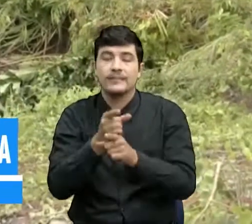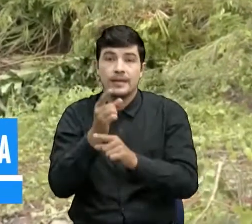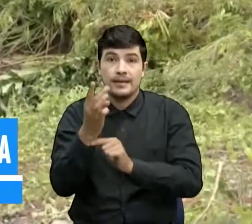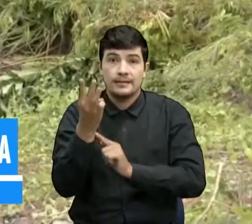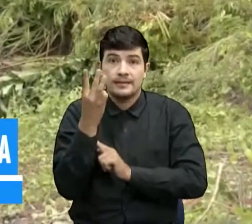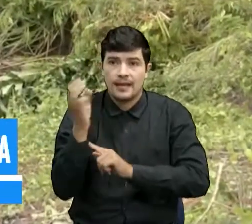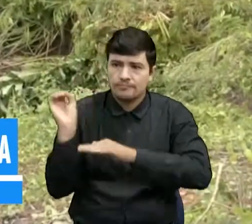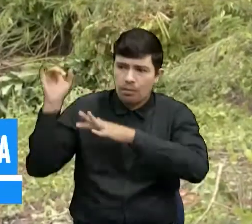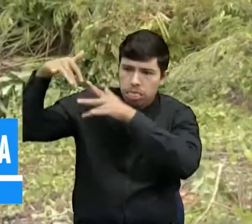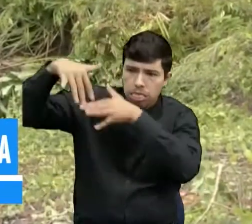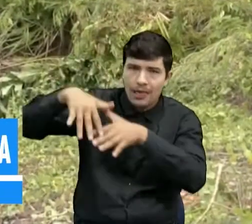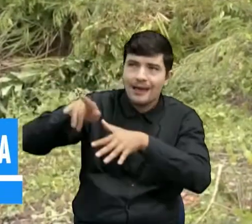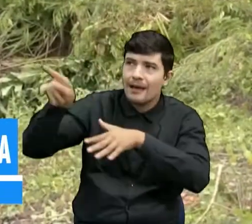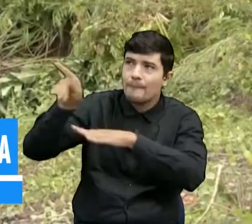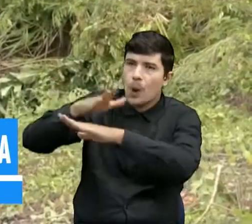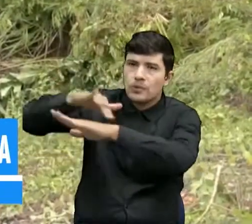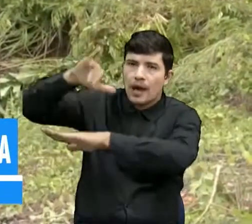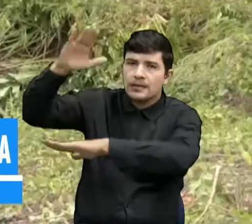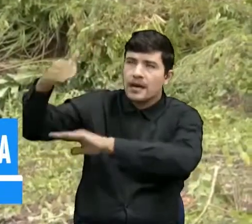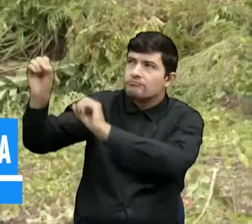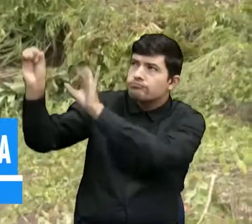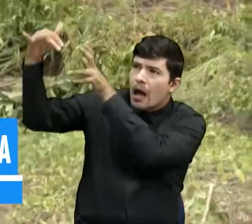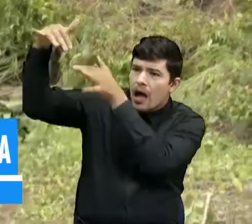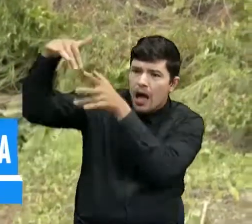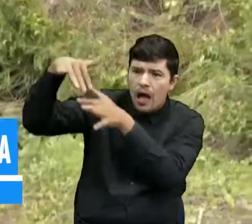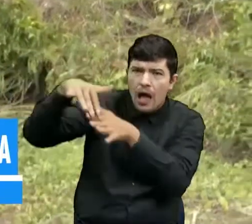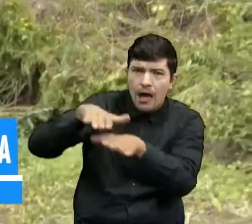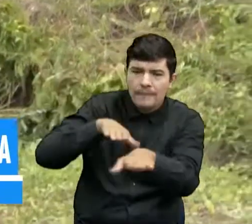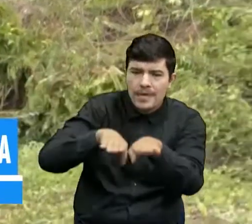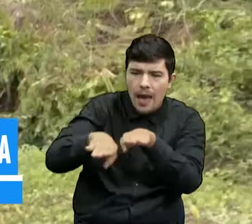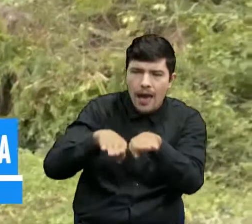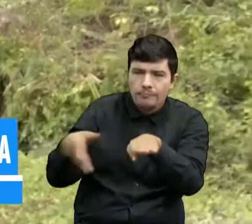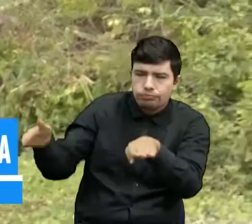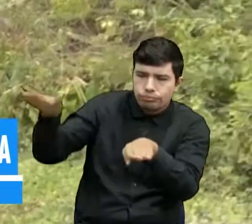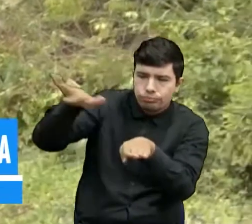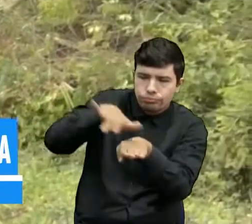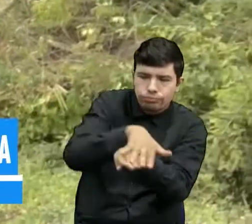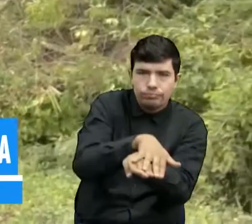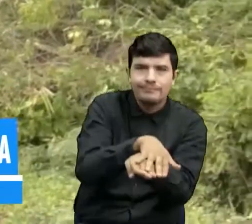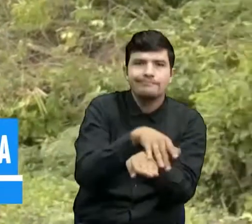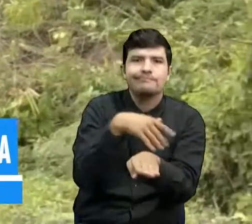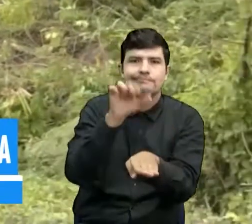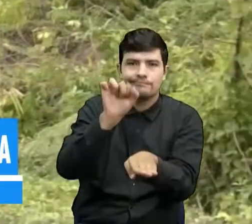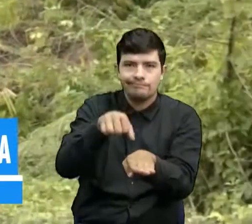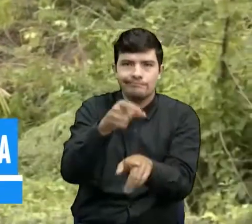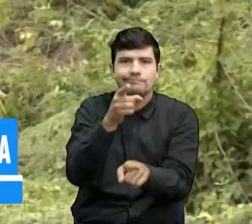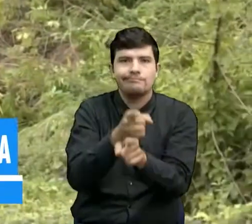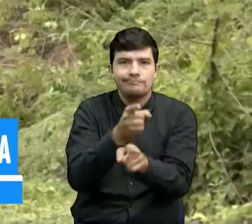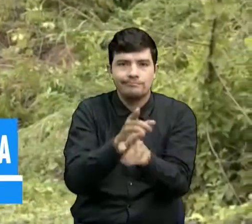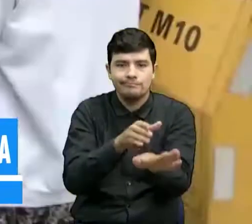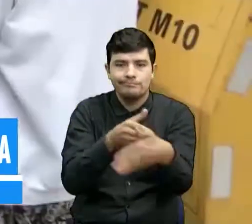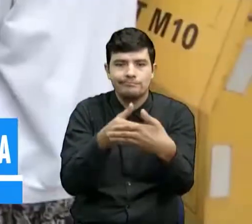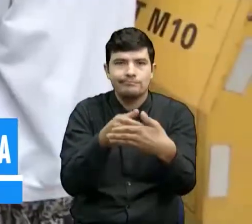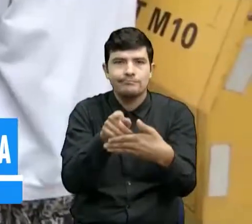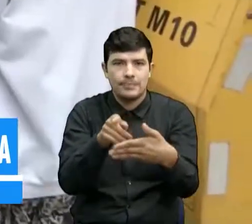que caen de la montaña y que, como podemos observar, obstaculizan 100% la vía.